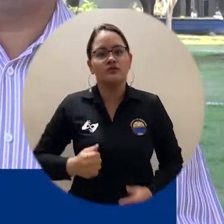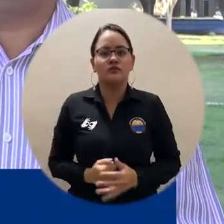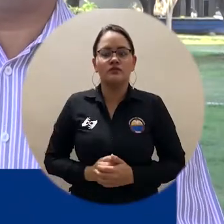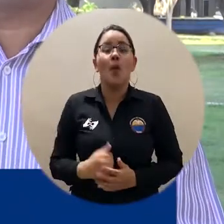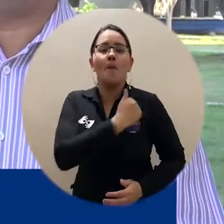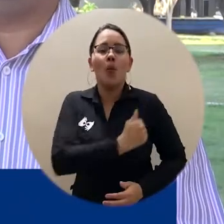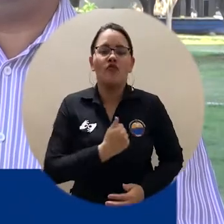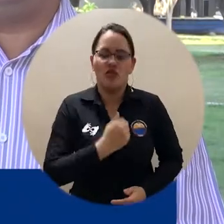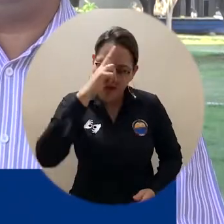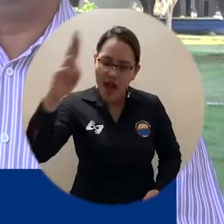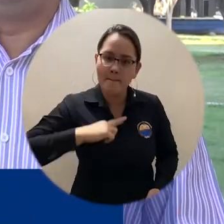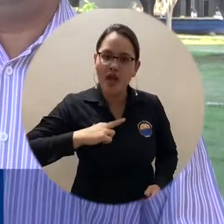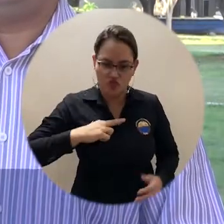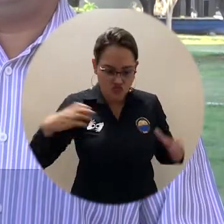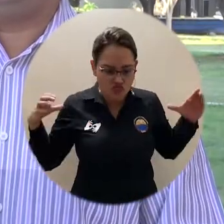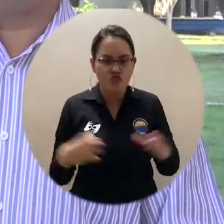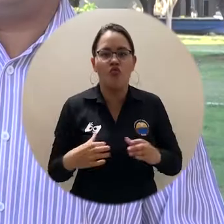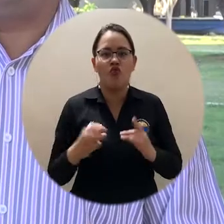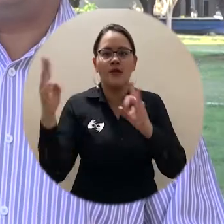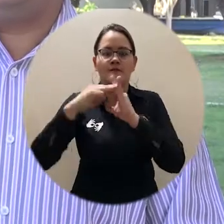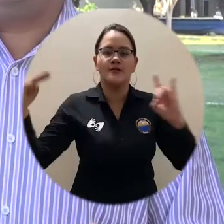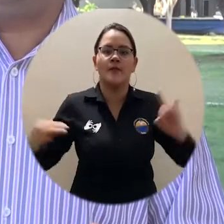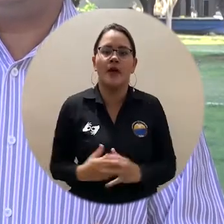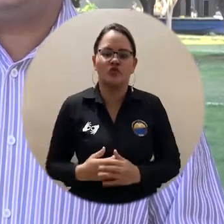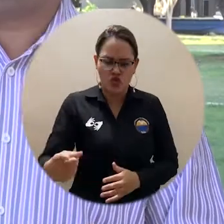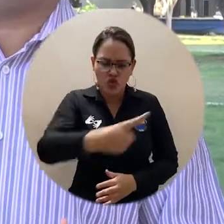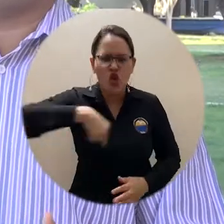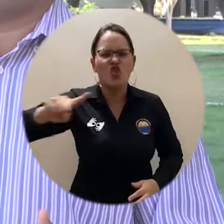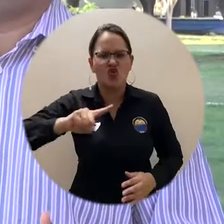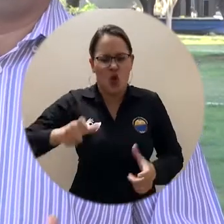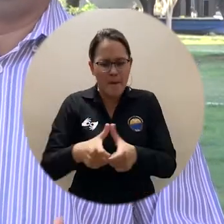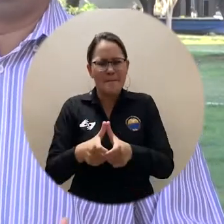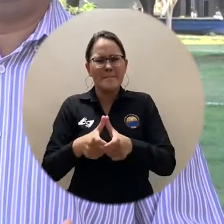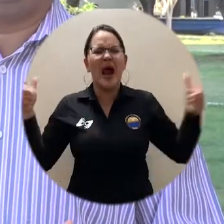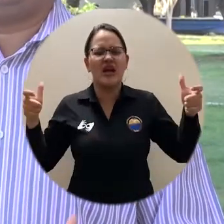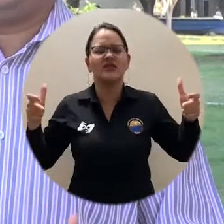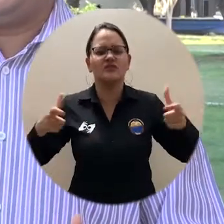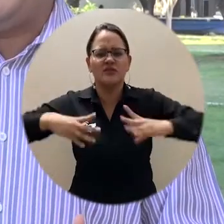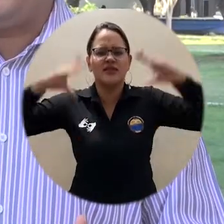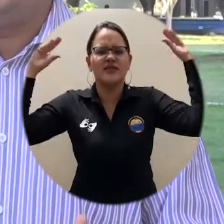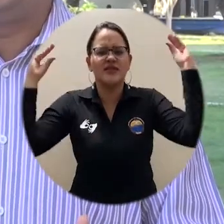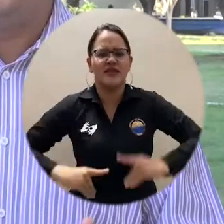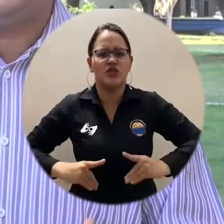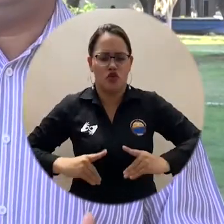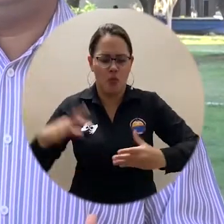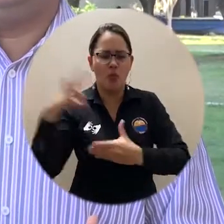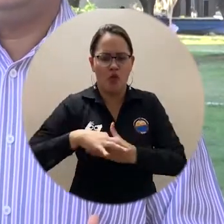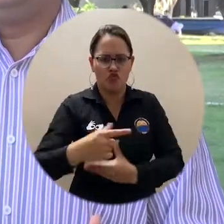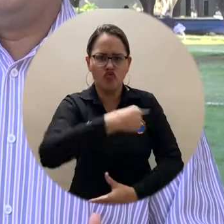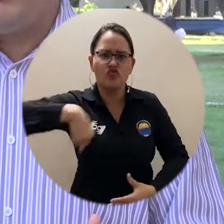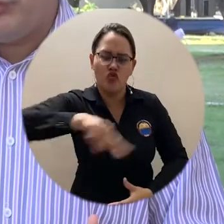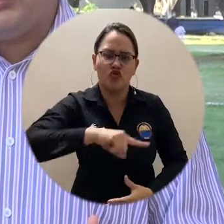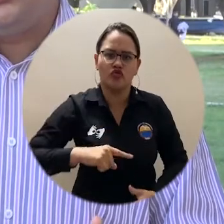estamentos de la Universidad del Magdalena que en mayoría decidieron que en la consulta